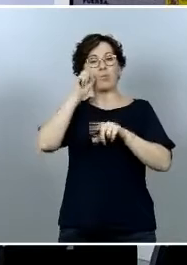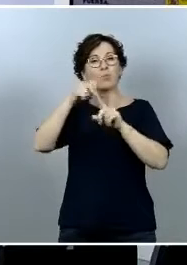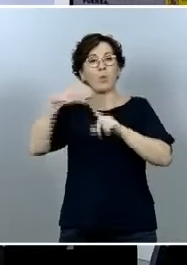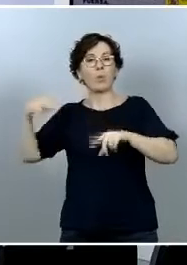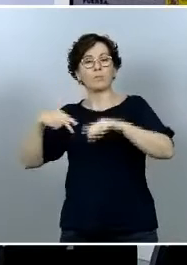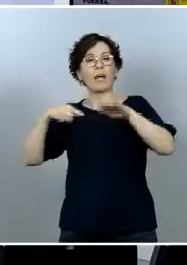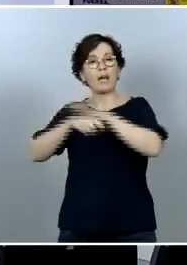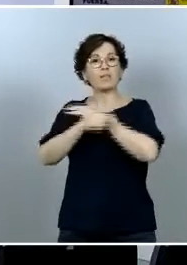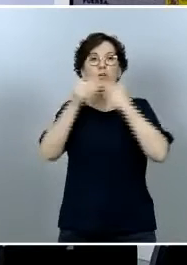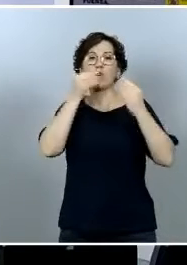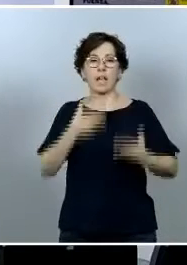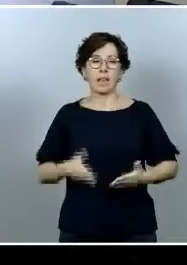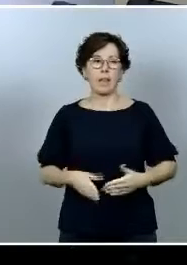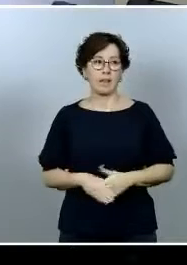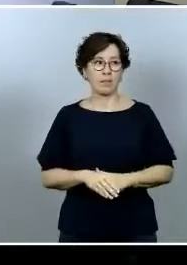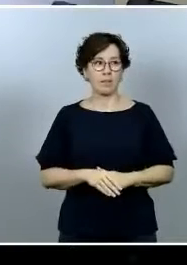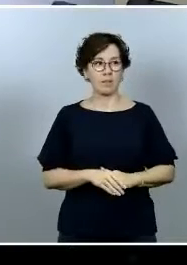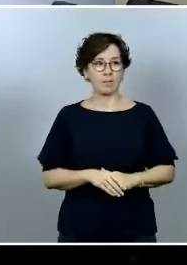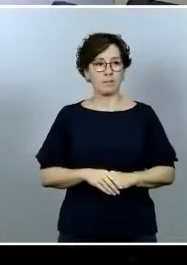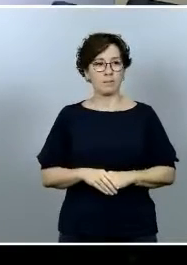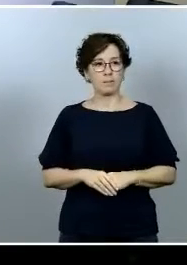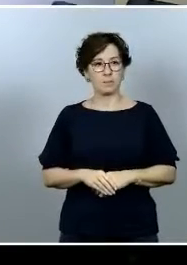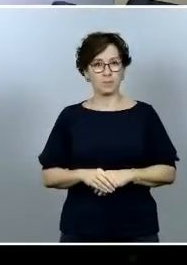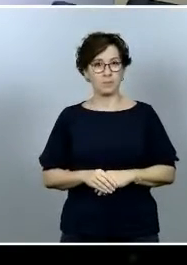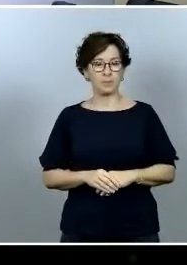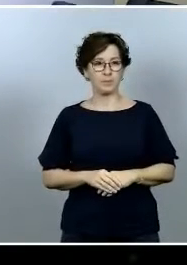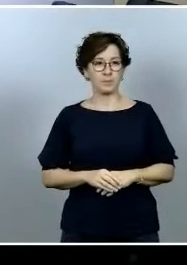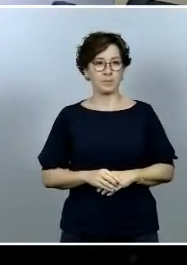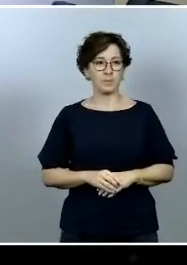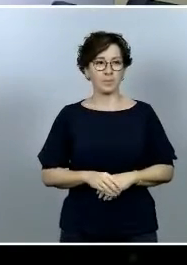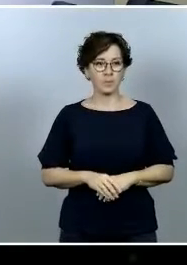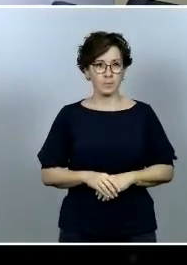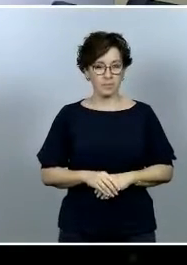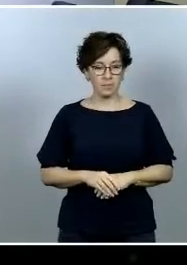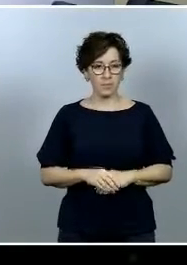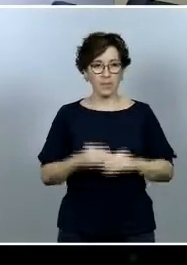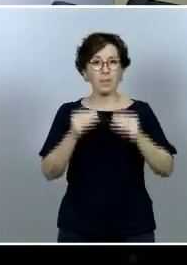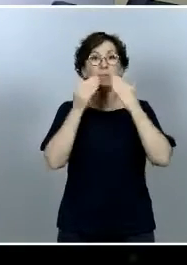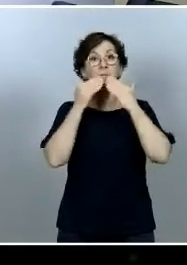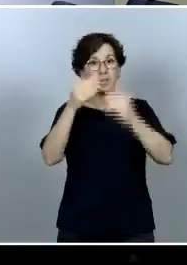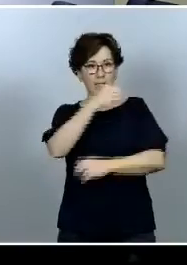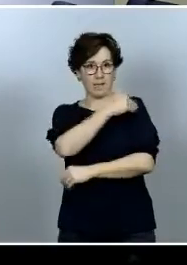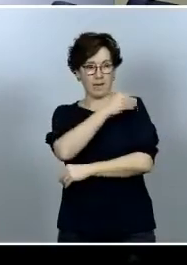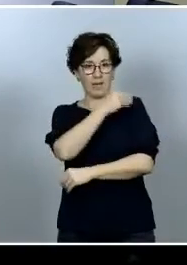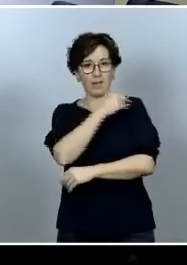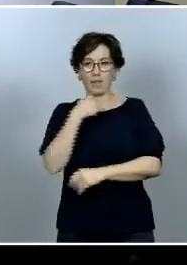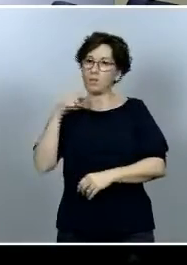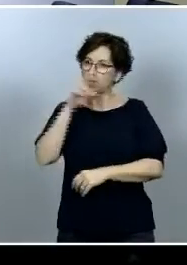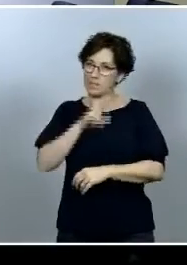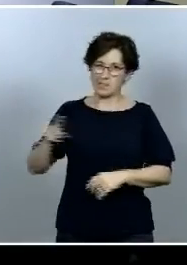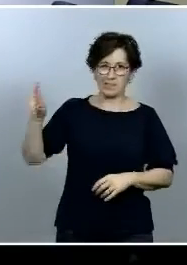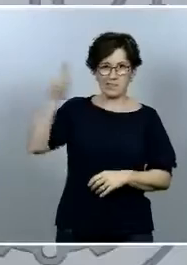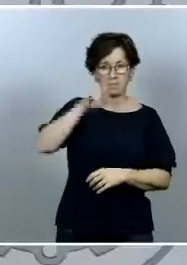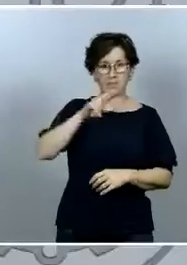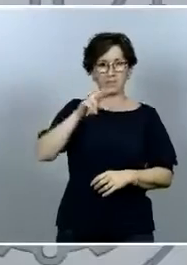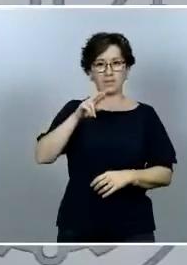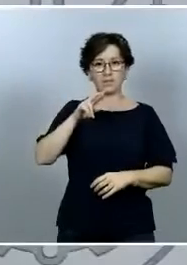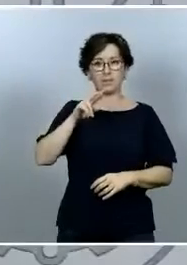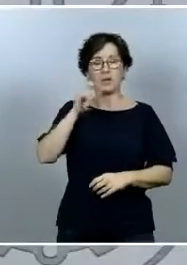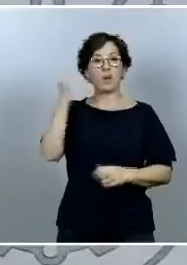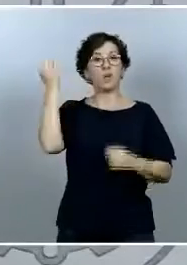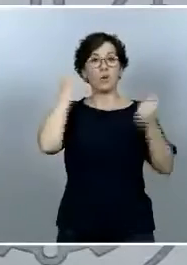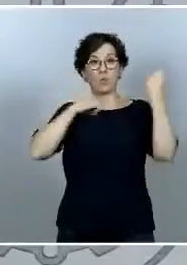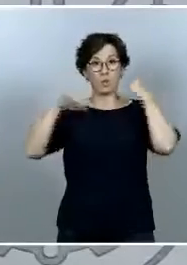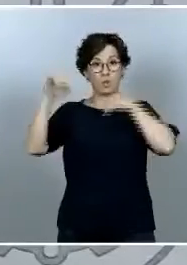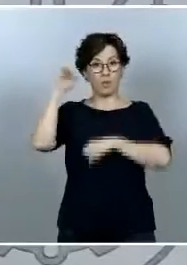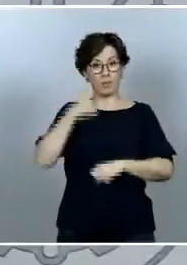Sí, muchas gracias por su pregunta yo quiero una vez más poner de manifiesto el comportamiento general que está llevando